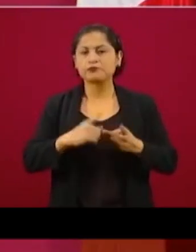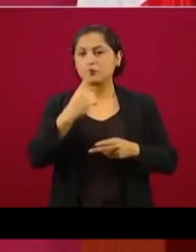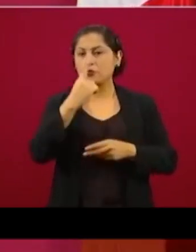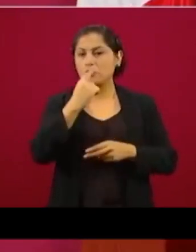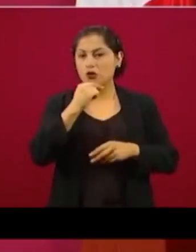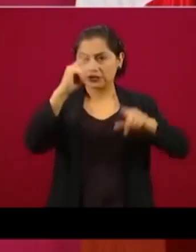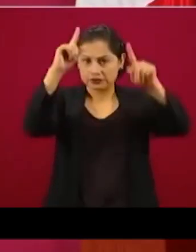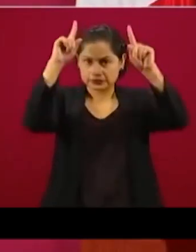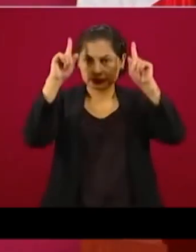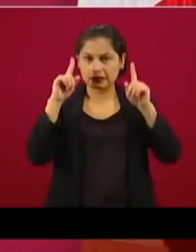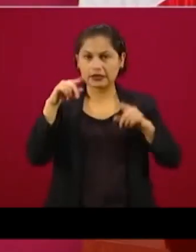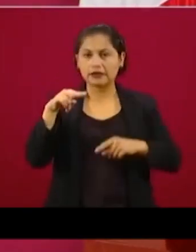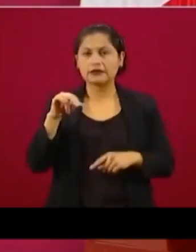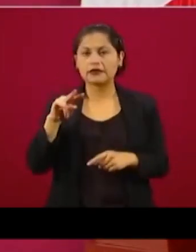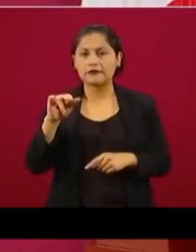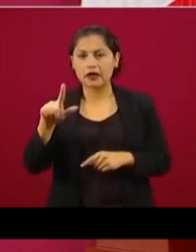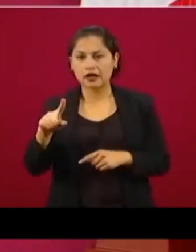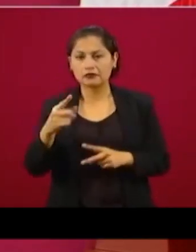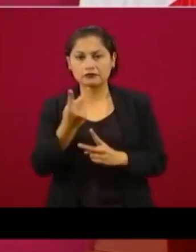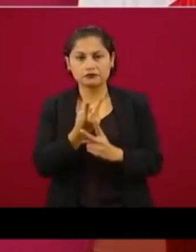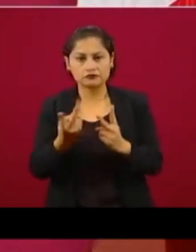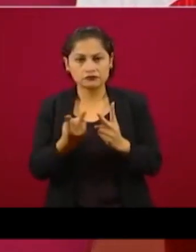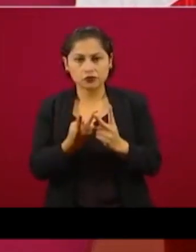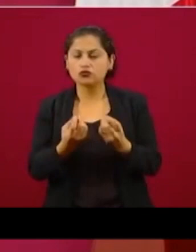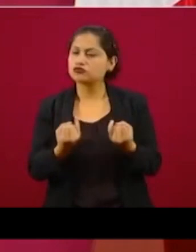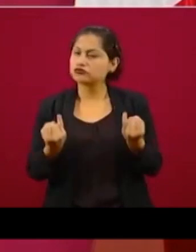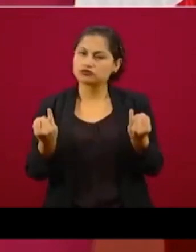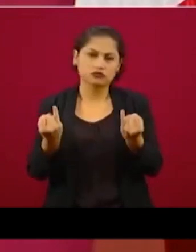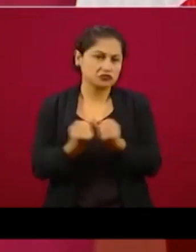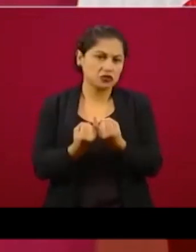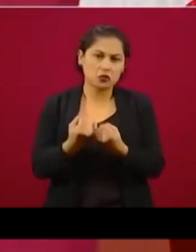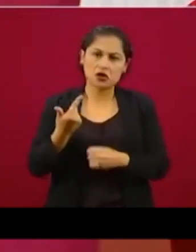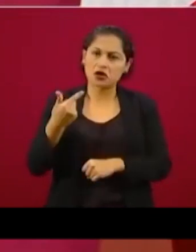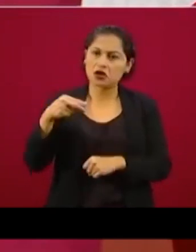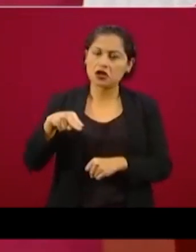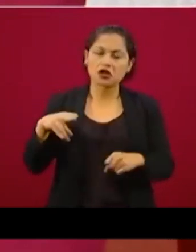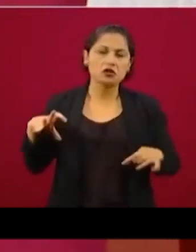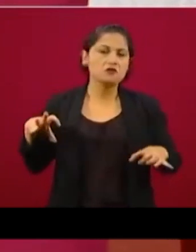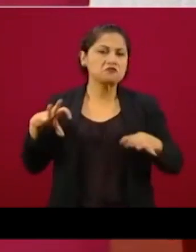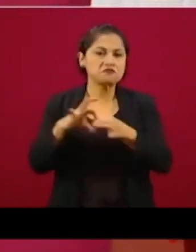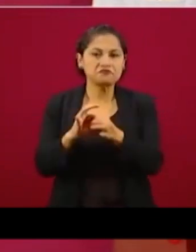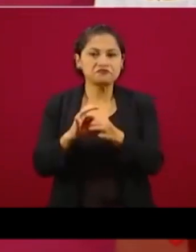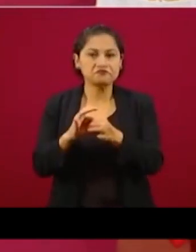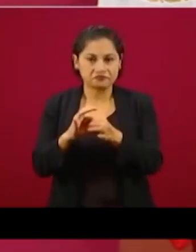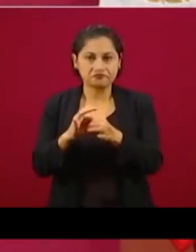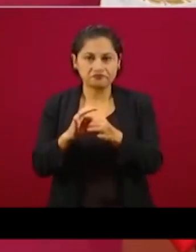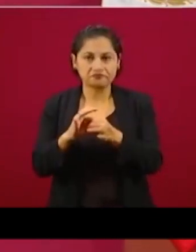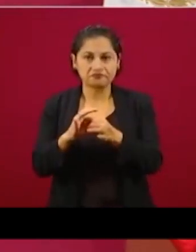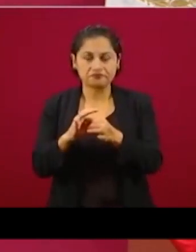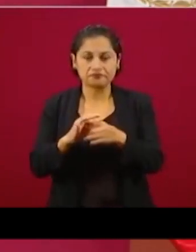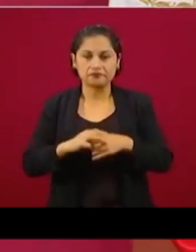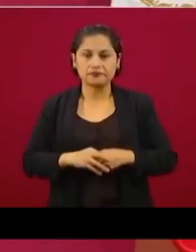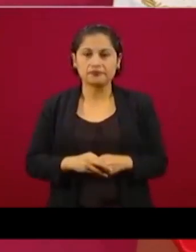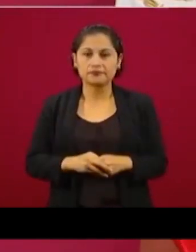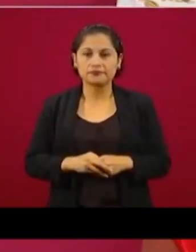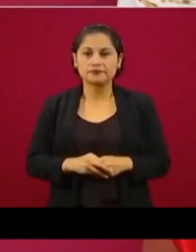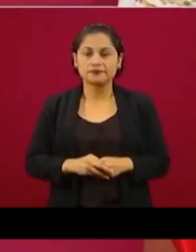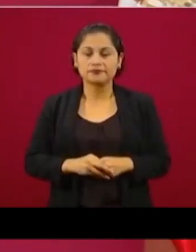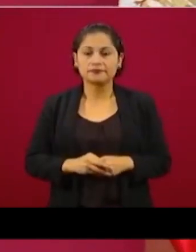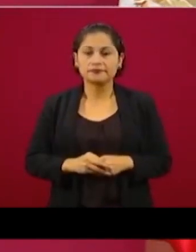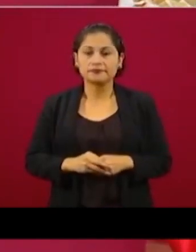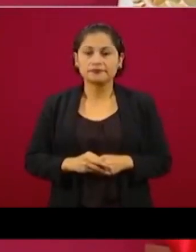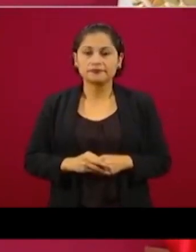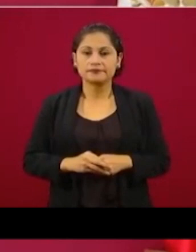tienen que formar parte de la Guardia Nacional y el mando